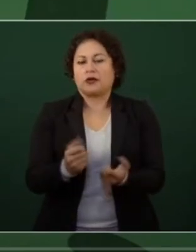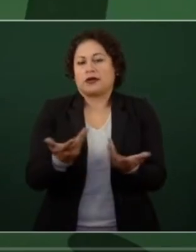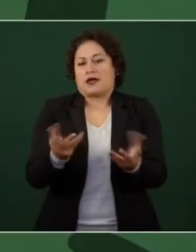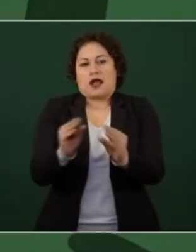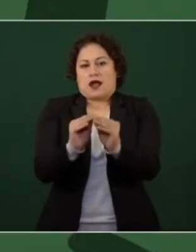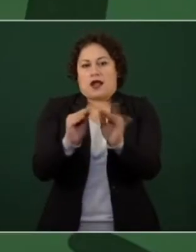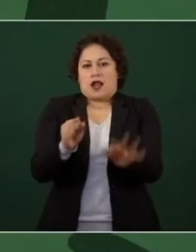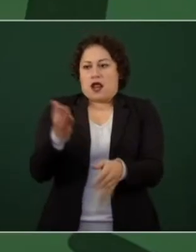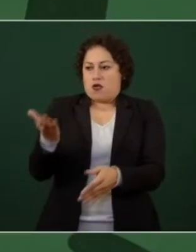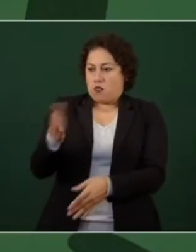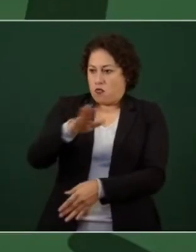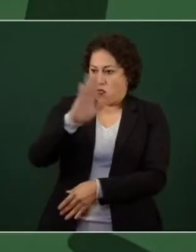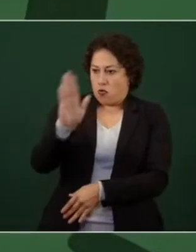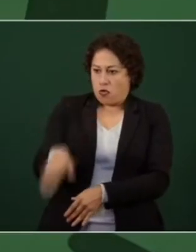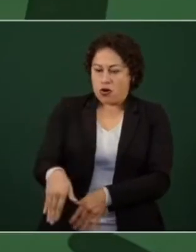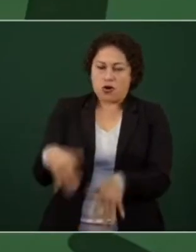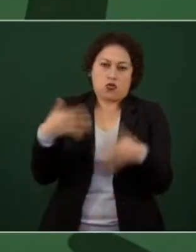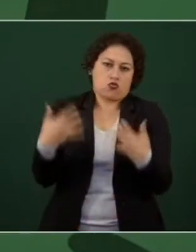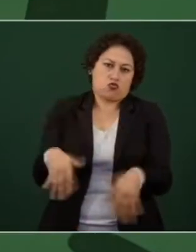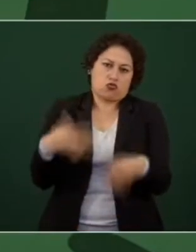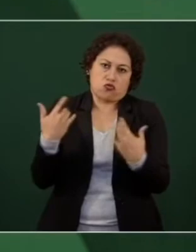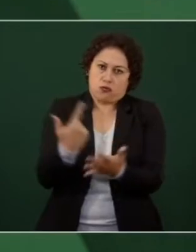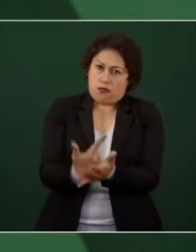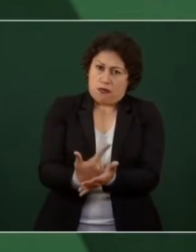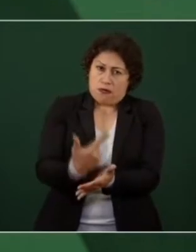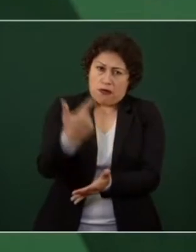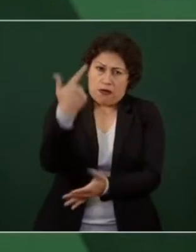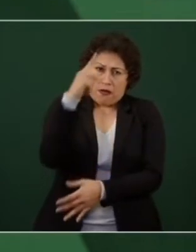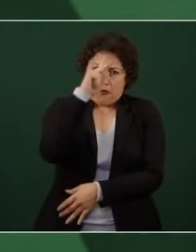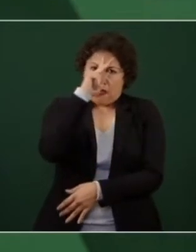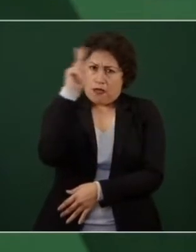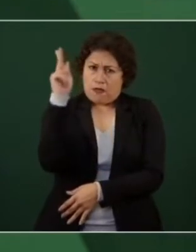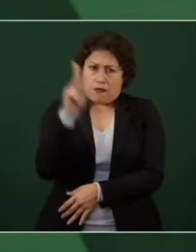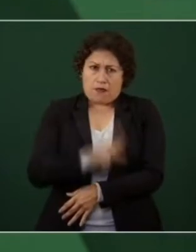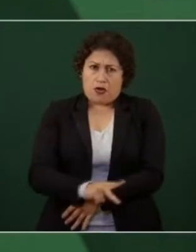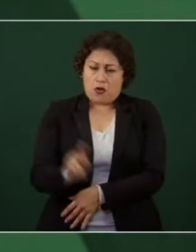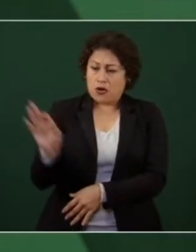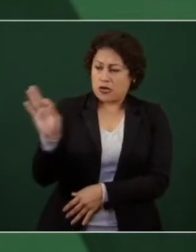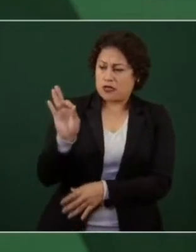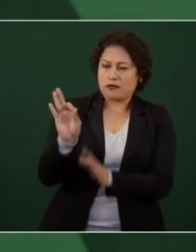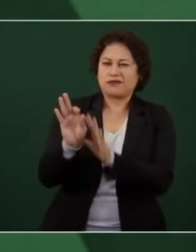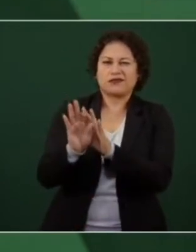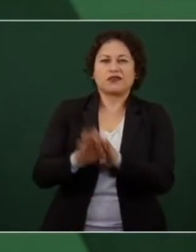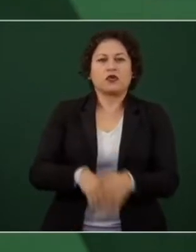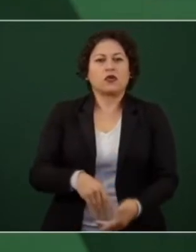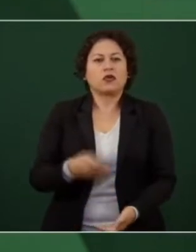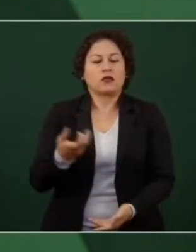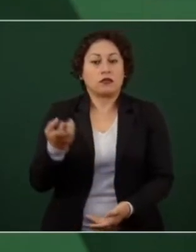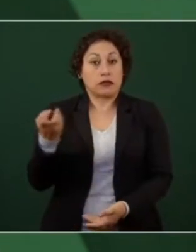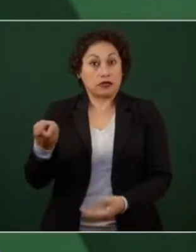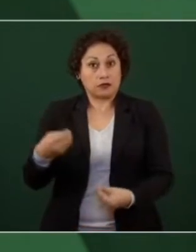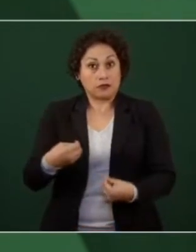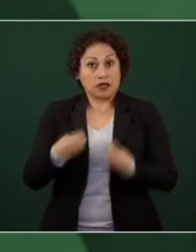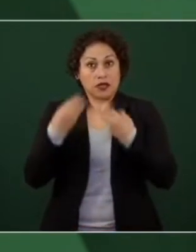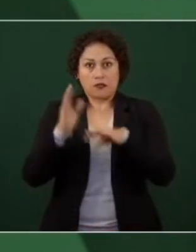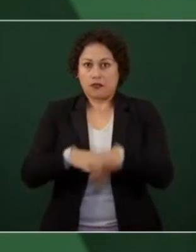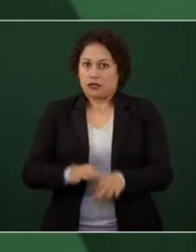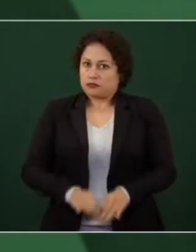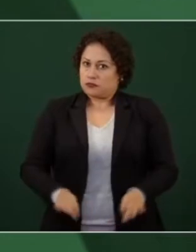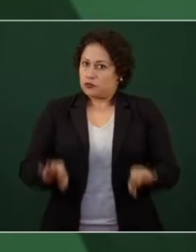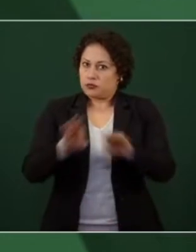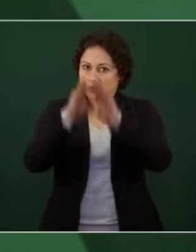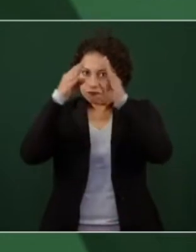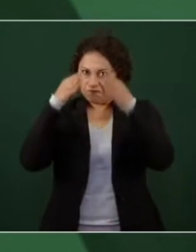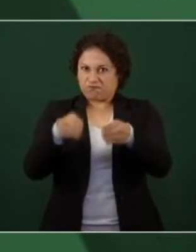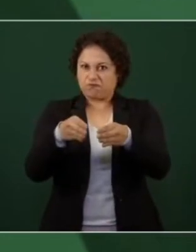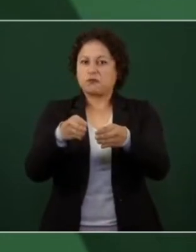humana que quizá, no quizá, eso es lo más importante pero también tiene